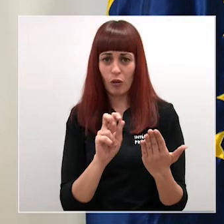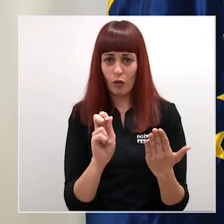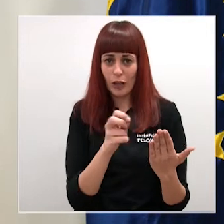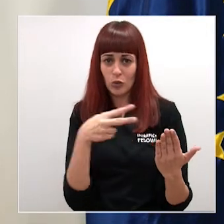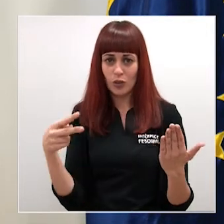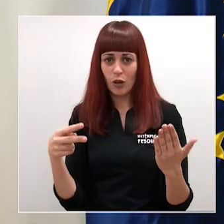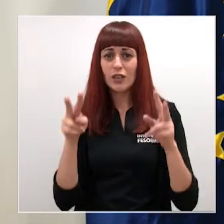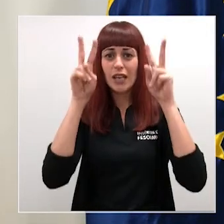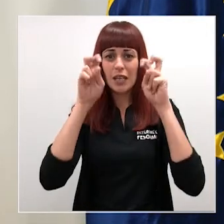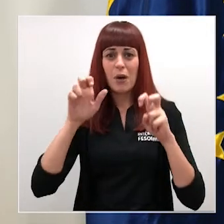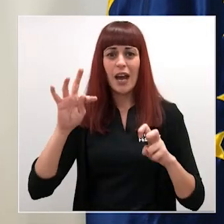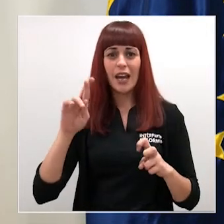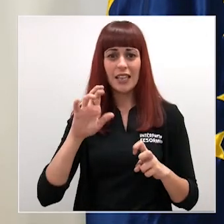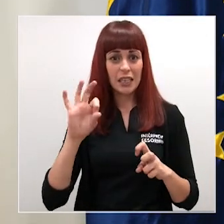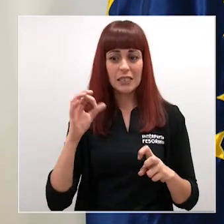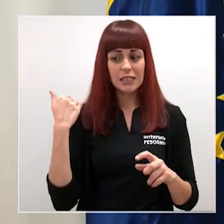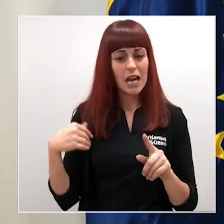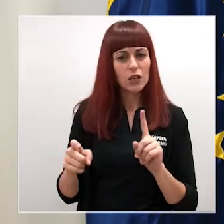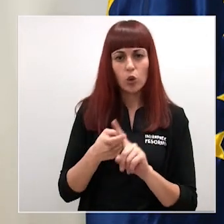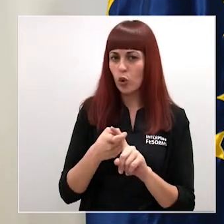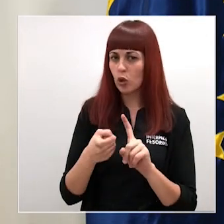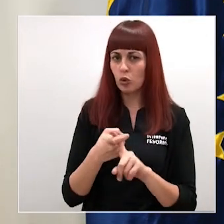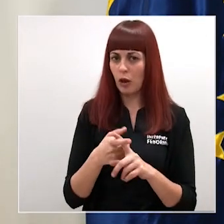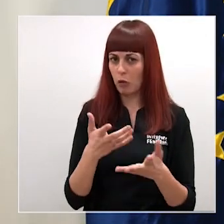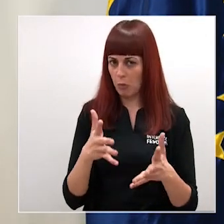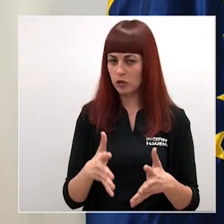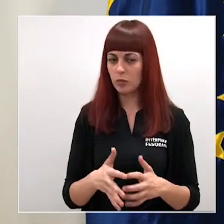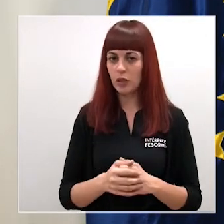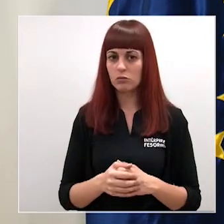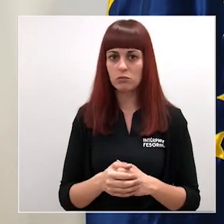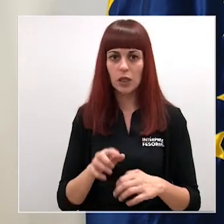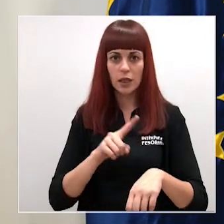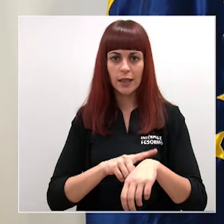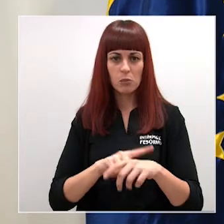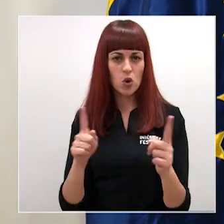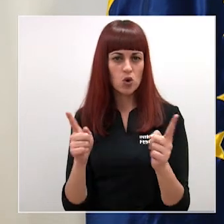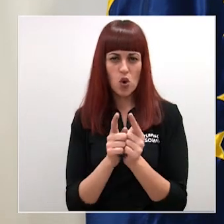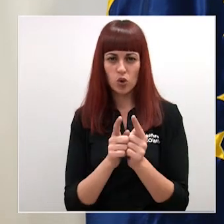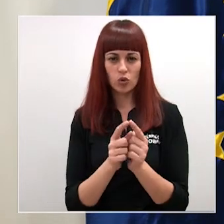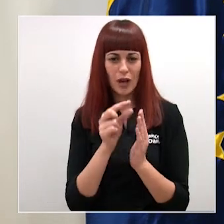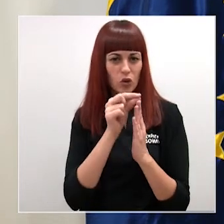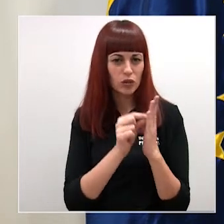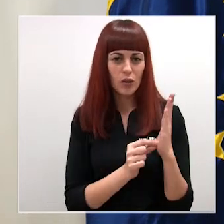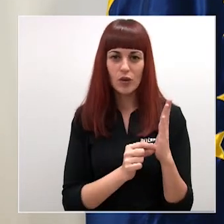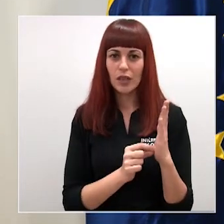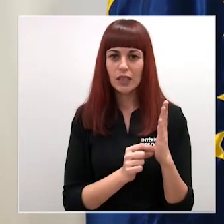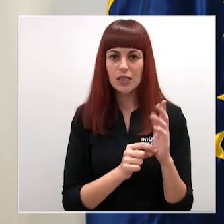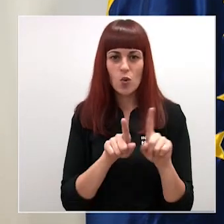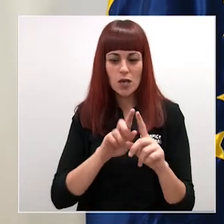el tema ERTE está solucionado prácticamente se ha hecho en un tiempo récord en unas condiciones totalmente